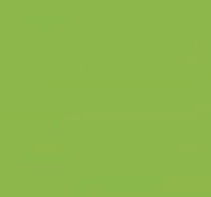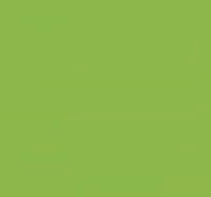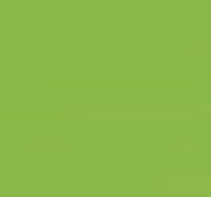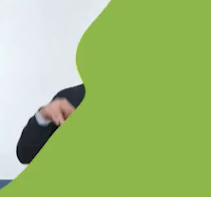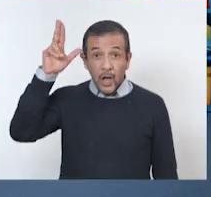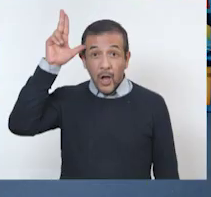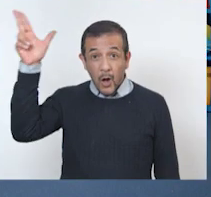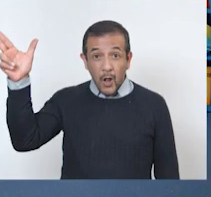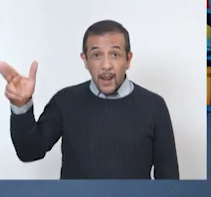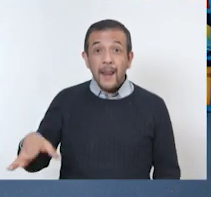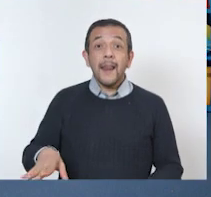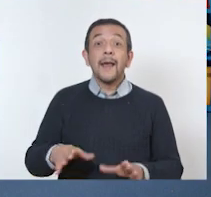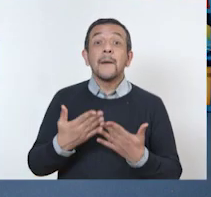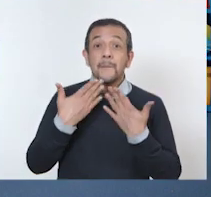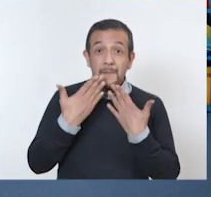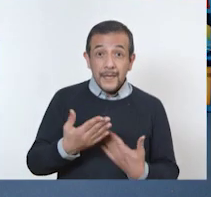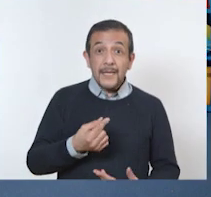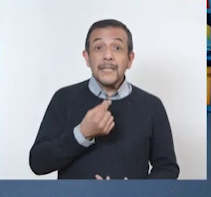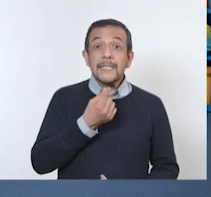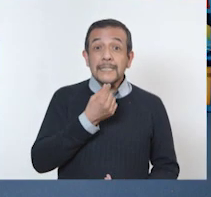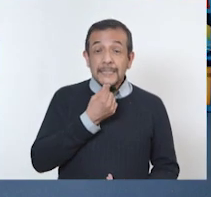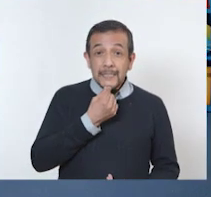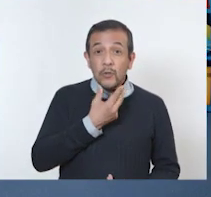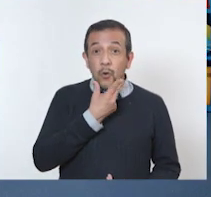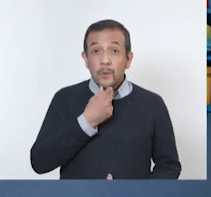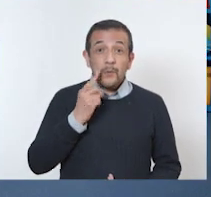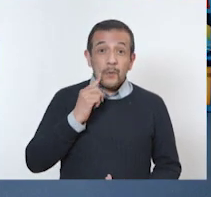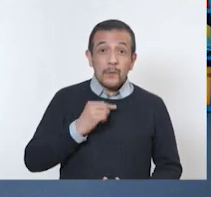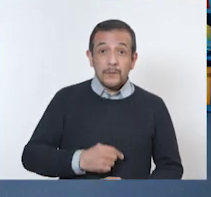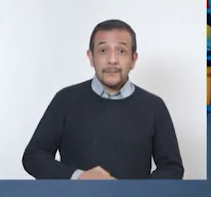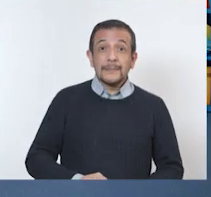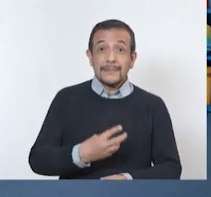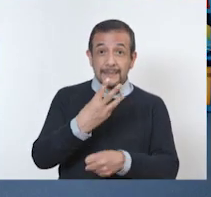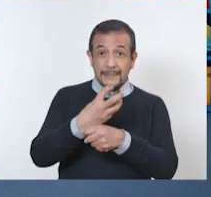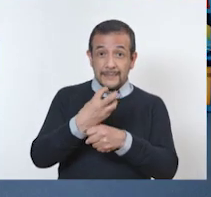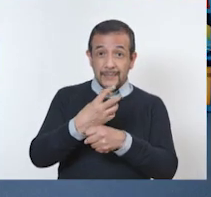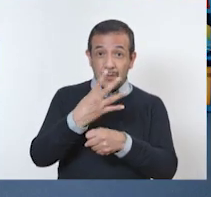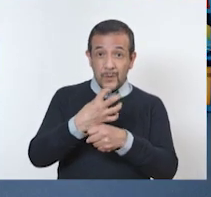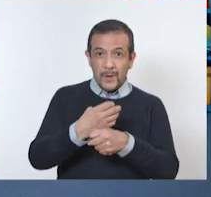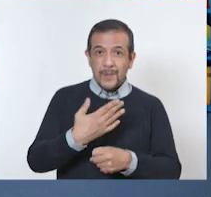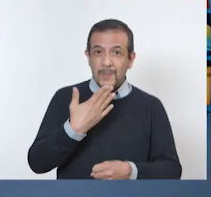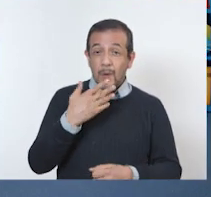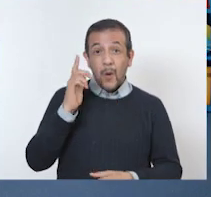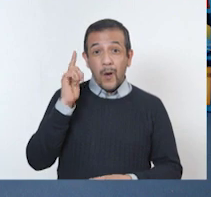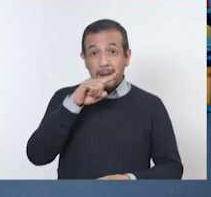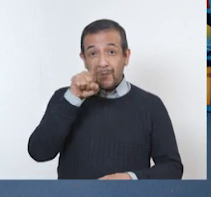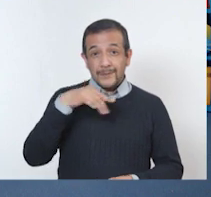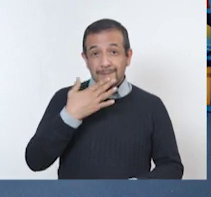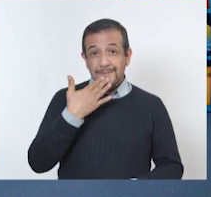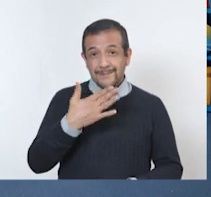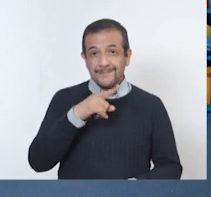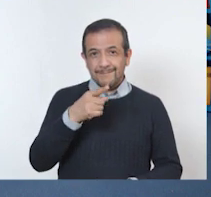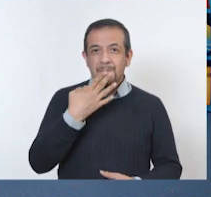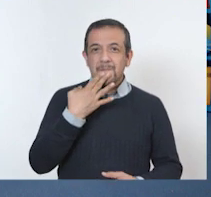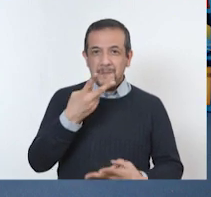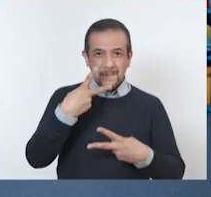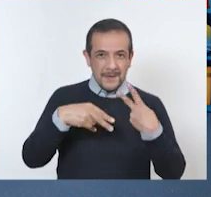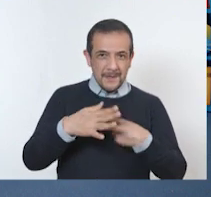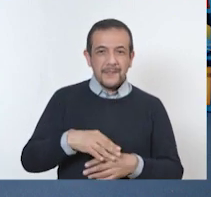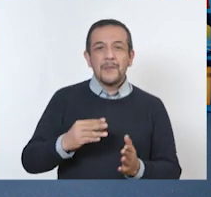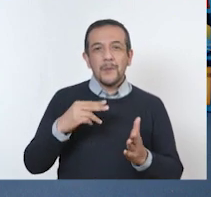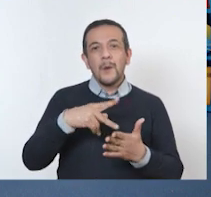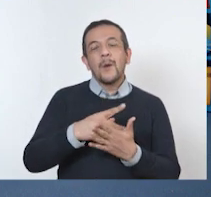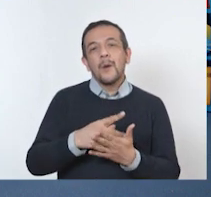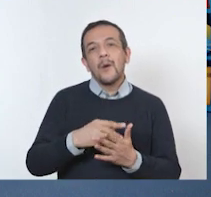¡Hola! ¿Cómo están, niñas y niños del ciclo segundo de tercero y cuarto grado? Espero que estén muy bien. Bienvenidas y bienvenidos a un